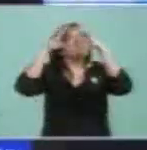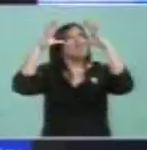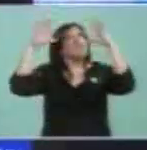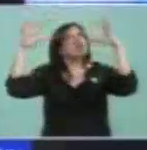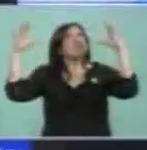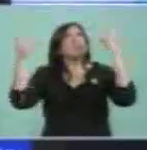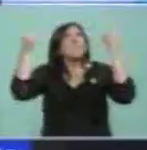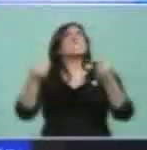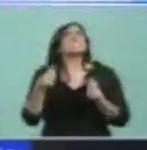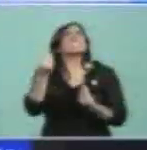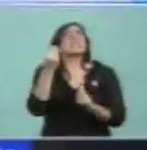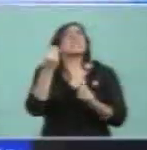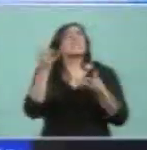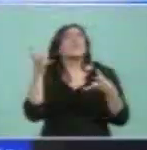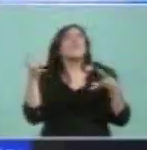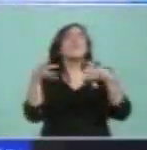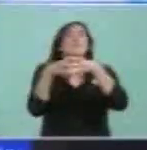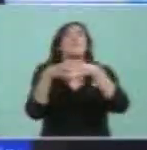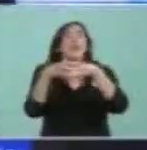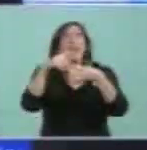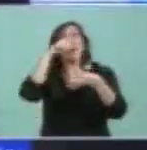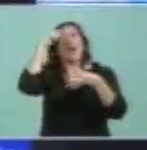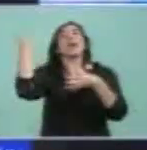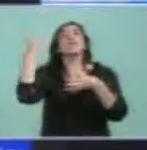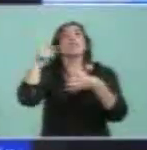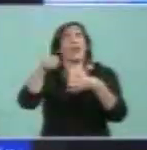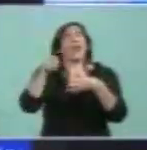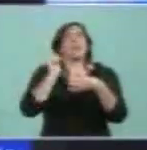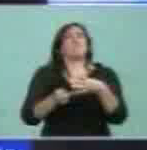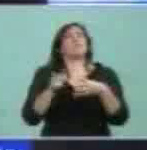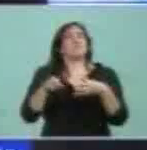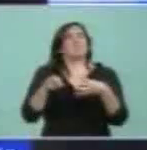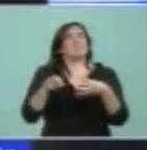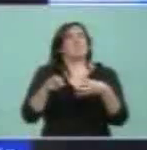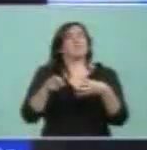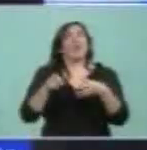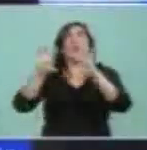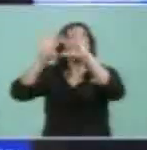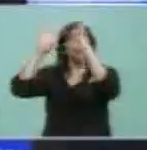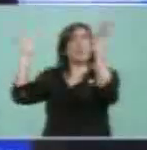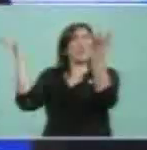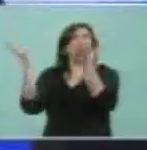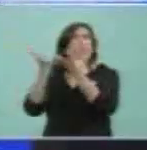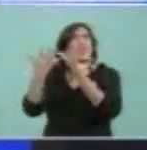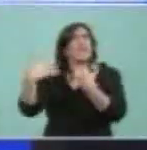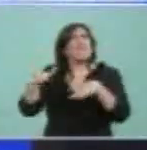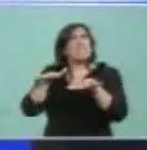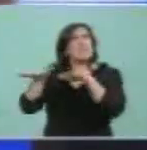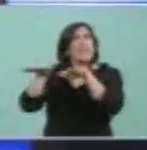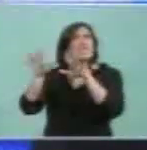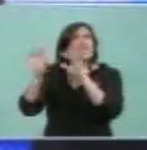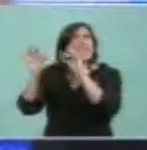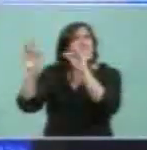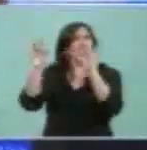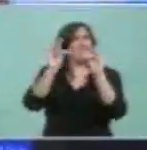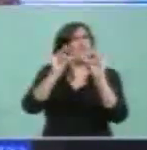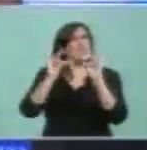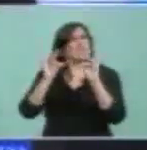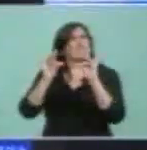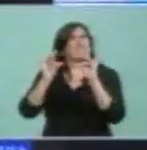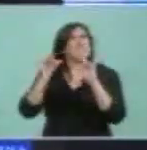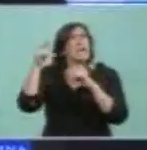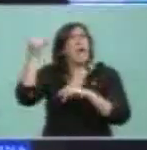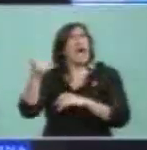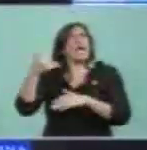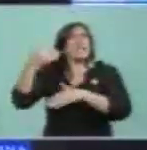de unidad nacional. En un momento difícil, en un mundo complejo, en un mundo también de grandes